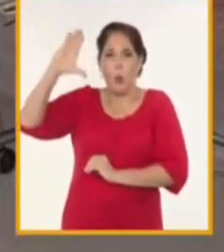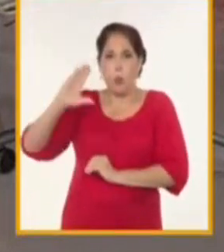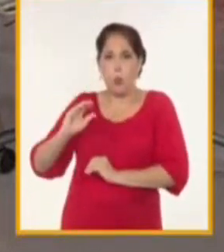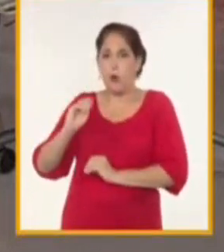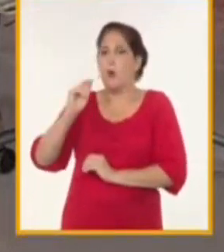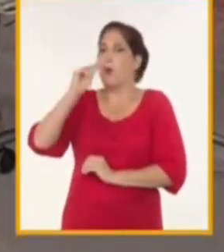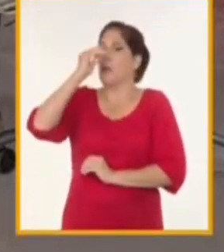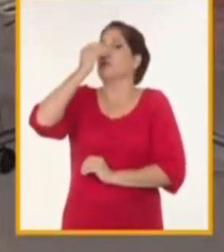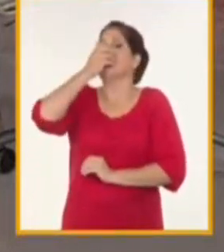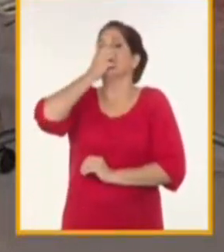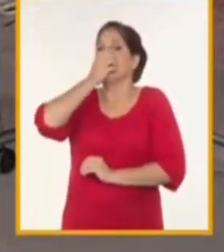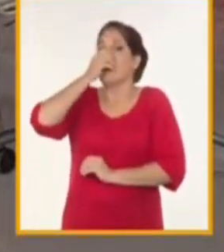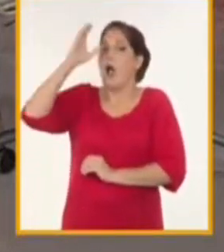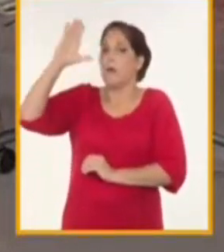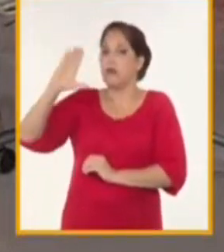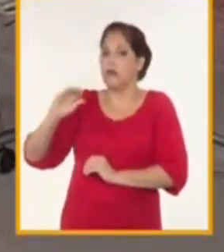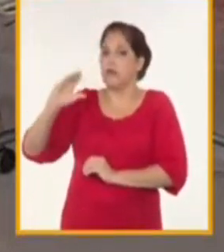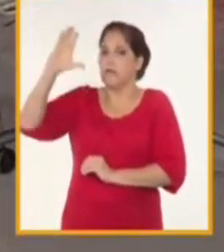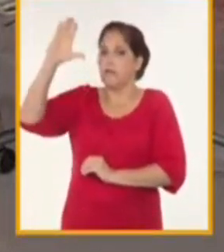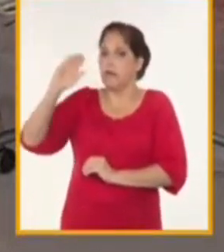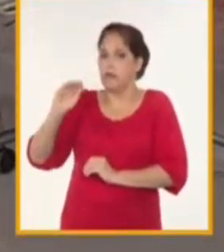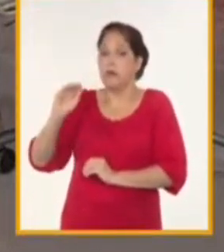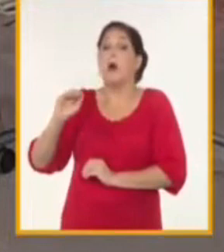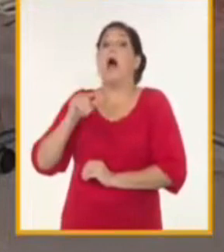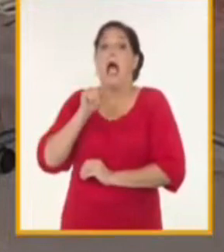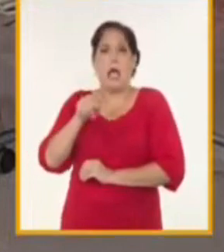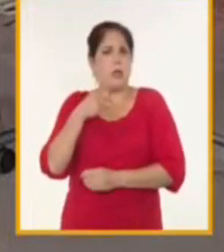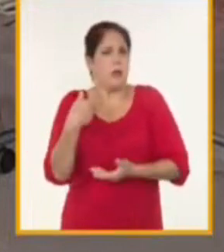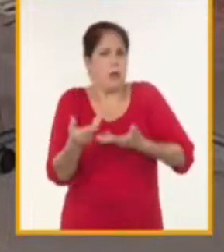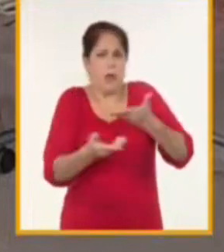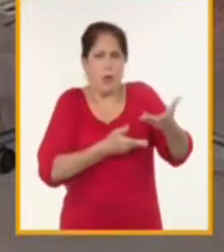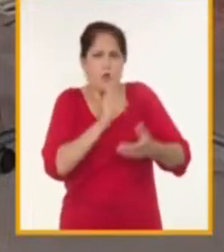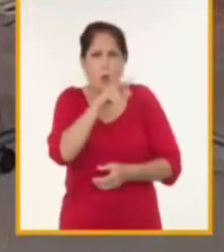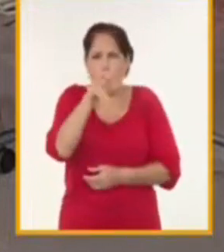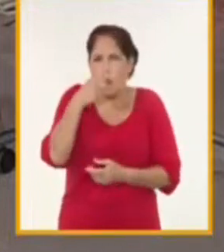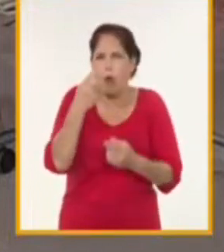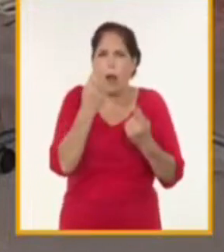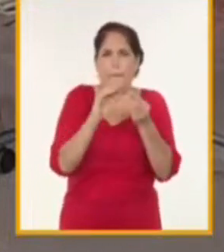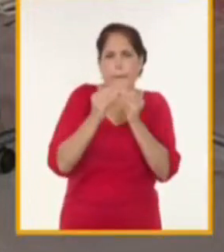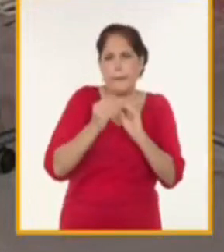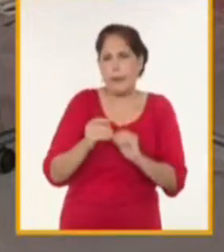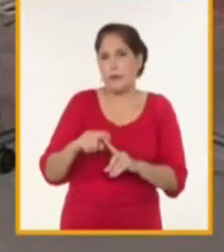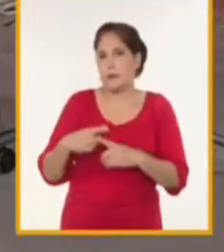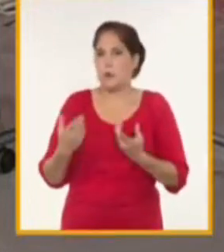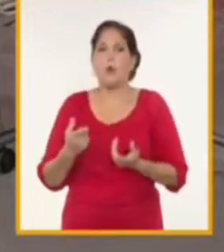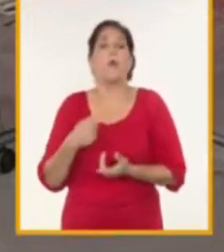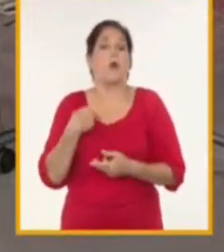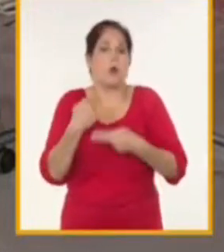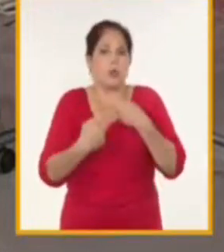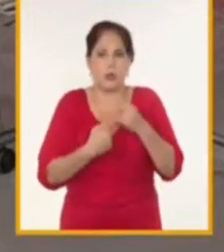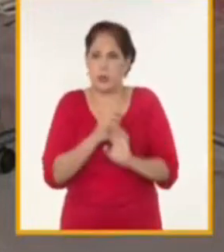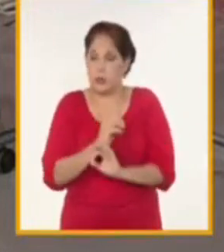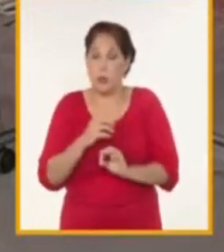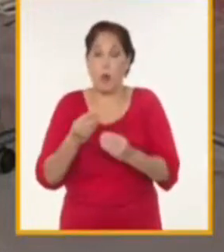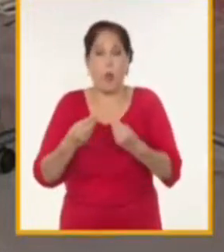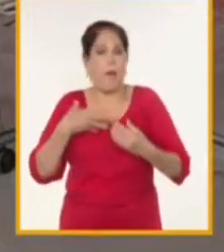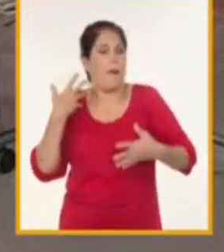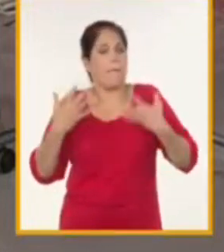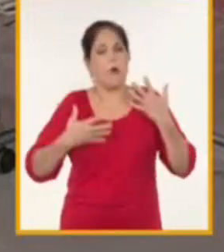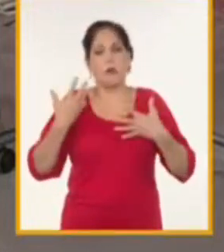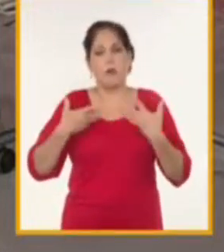operaciones grandes operaciones riesgosas pero con una motivación